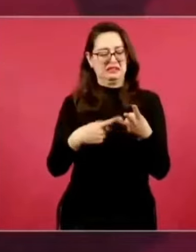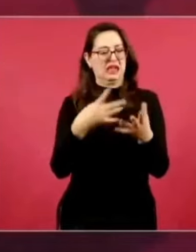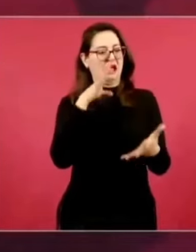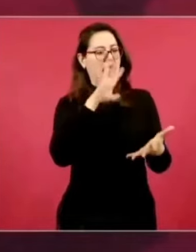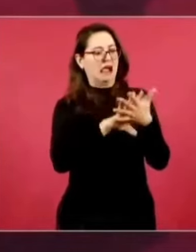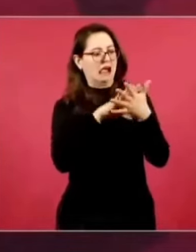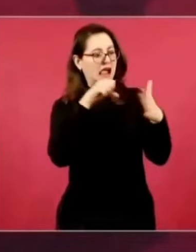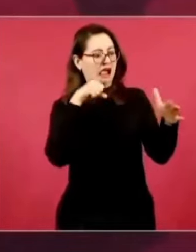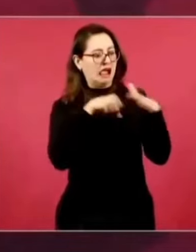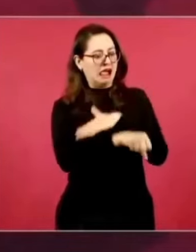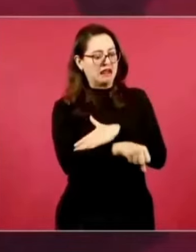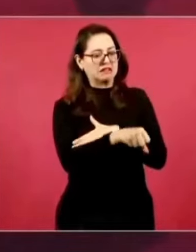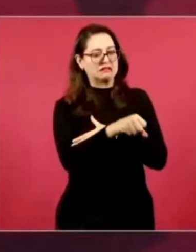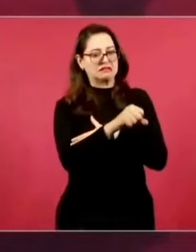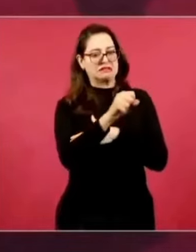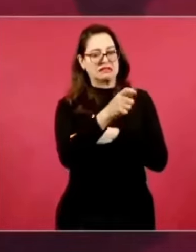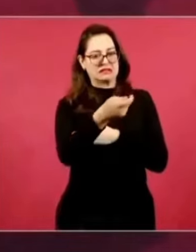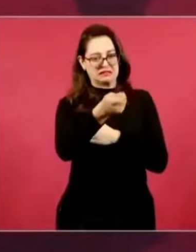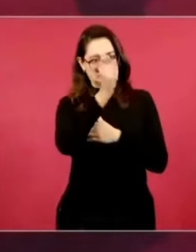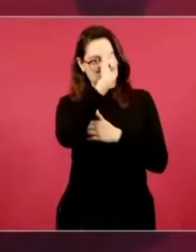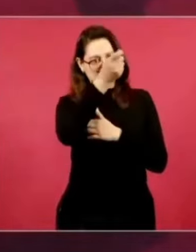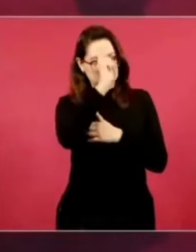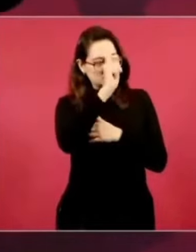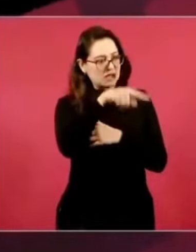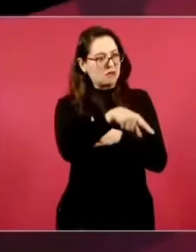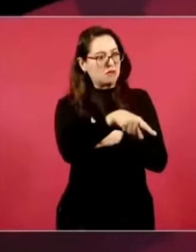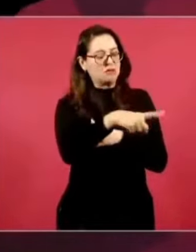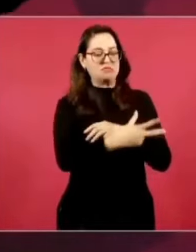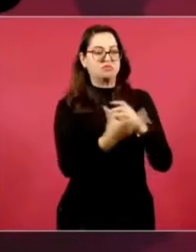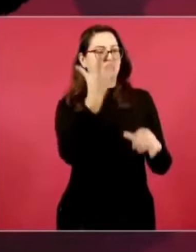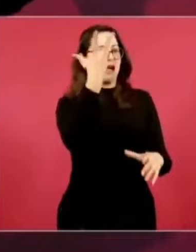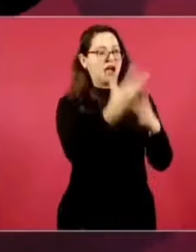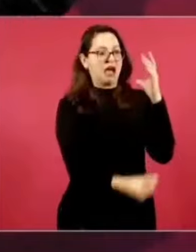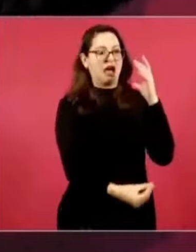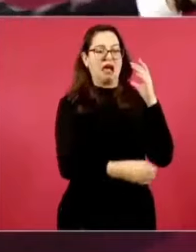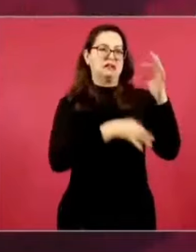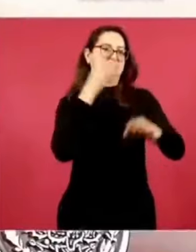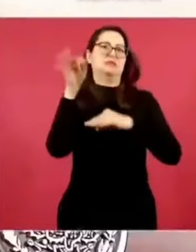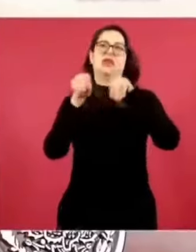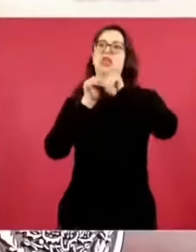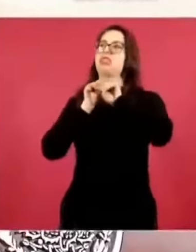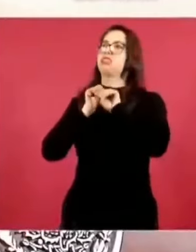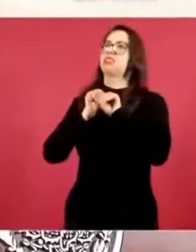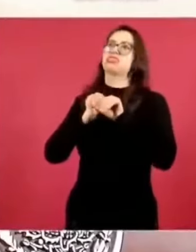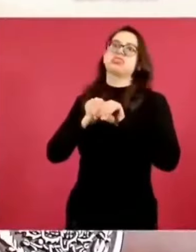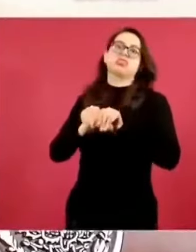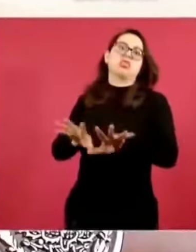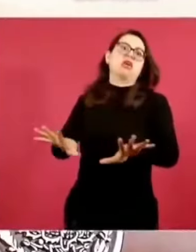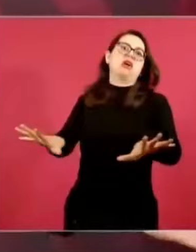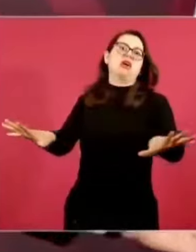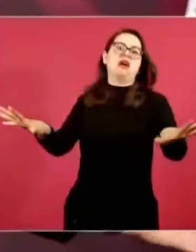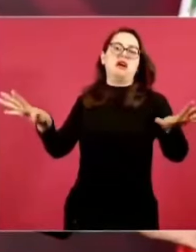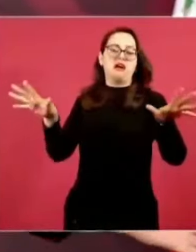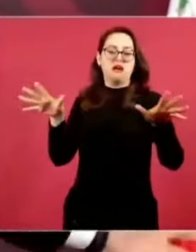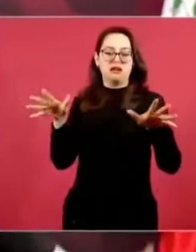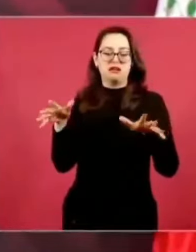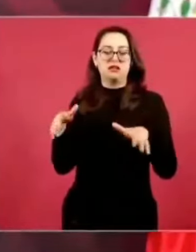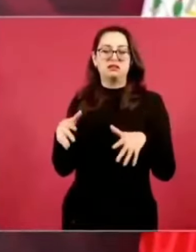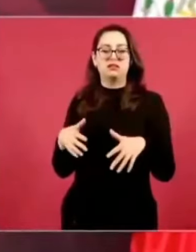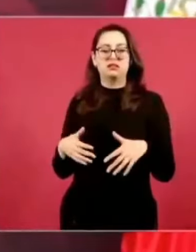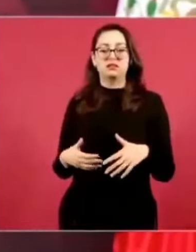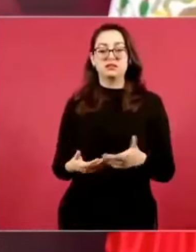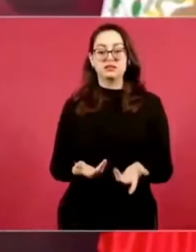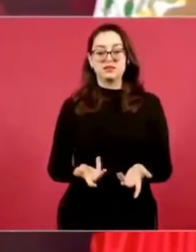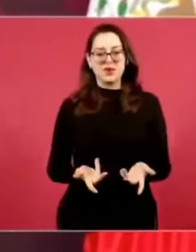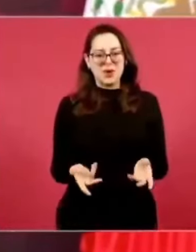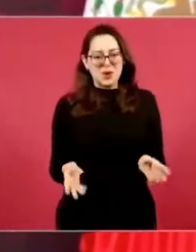Guzmán, salía en la noticia en todos lados. ¿Cómo? Que se escapó